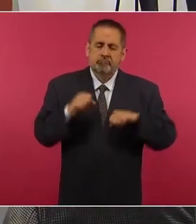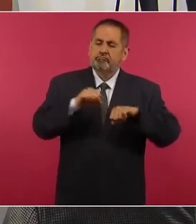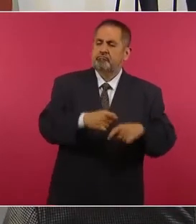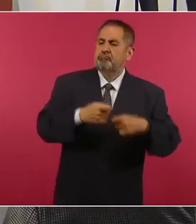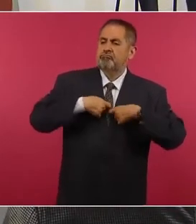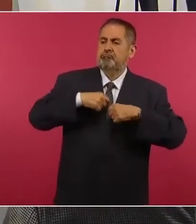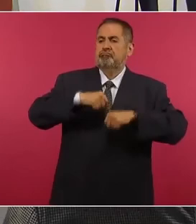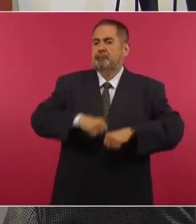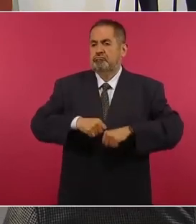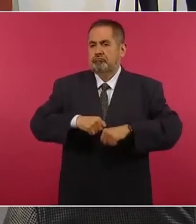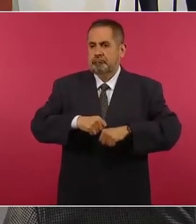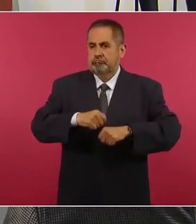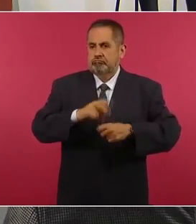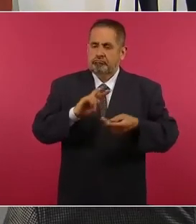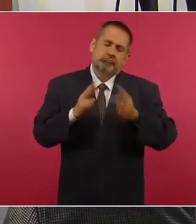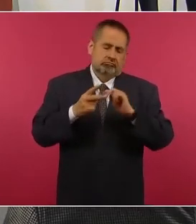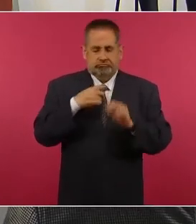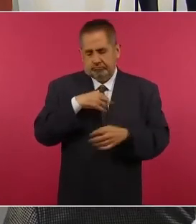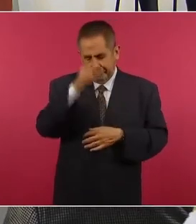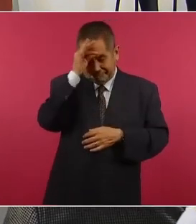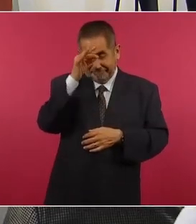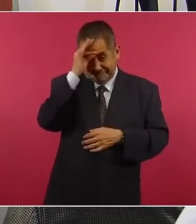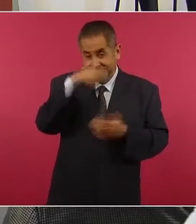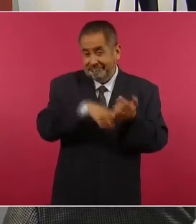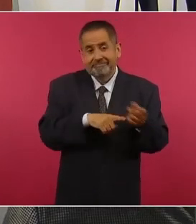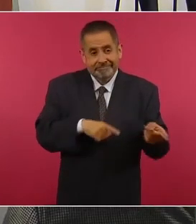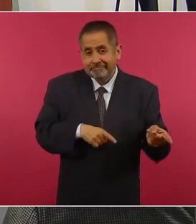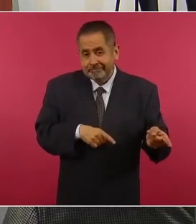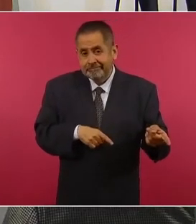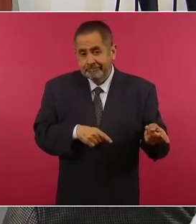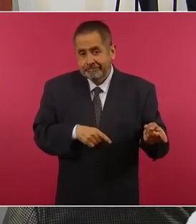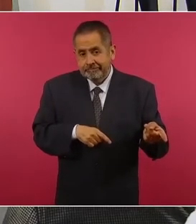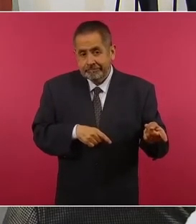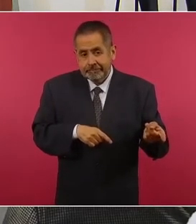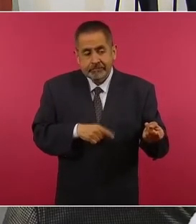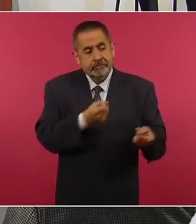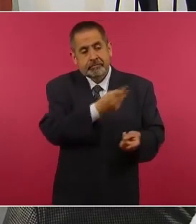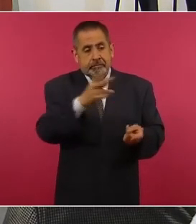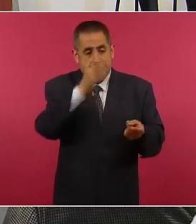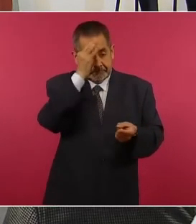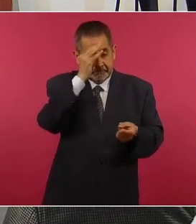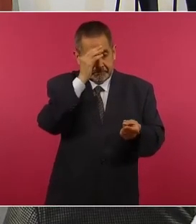inteligentes y a los tontos los vuelve locos.